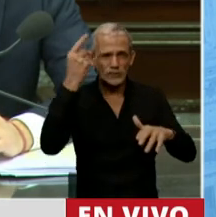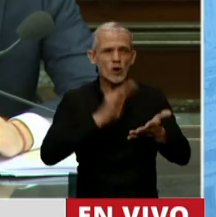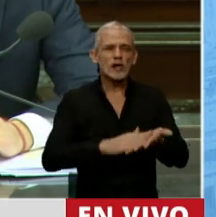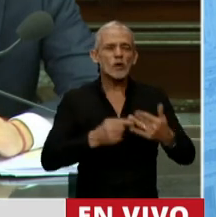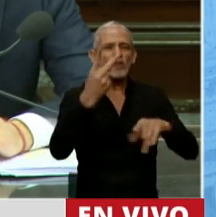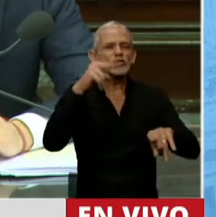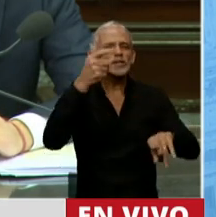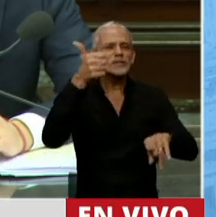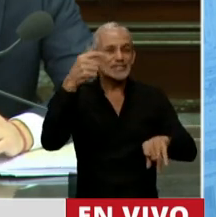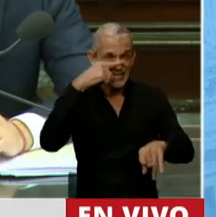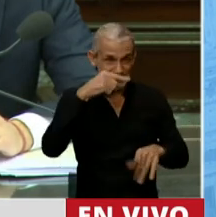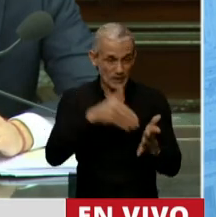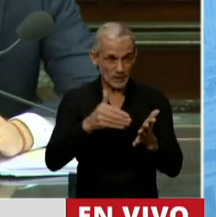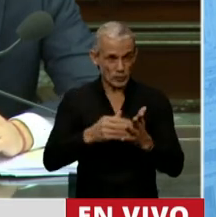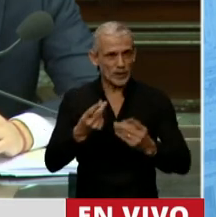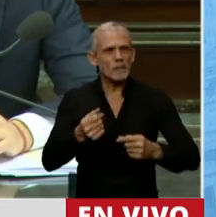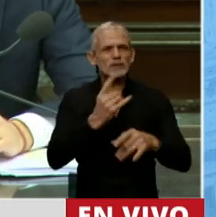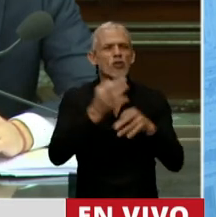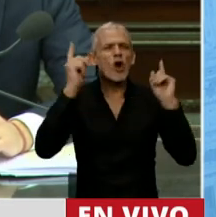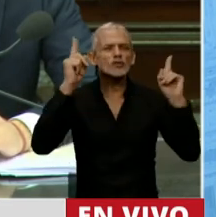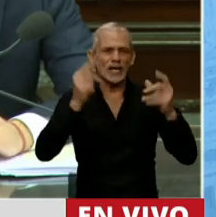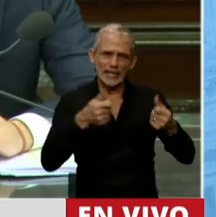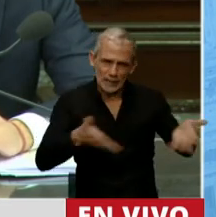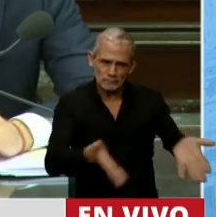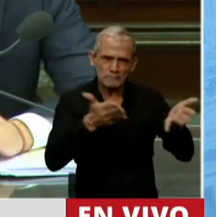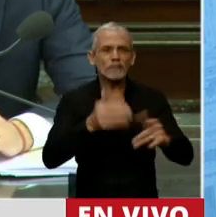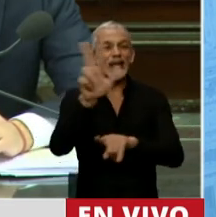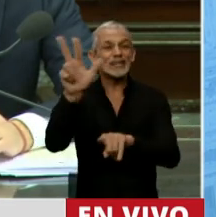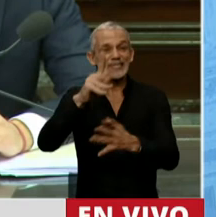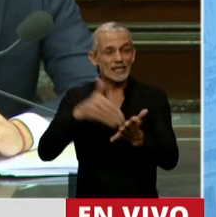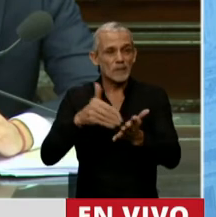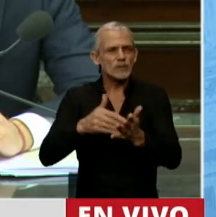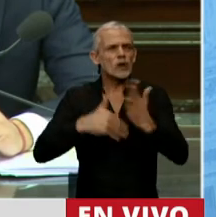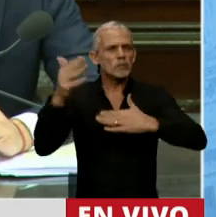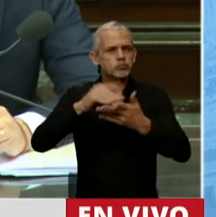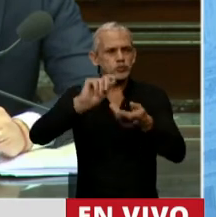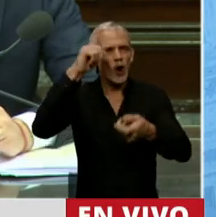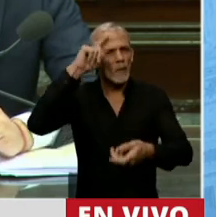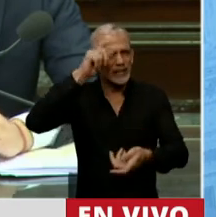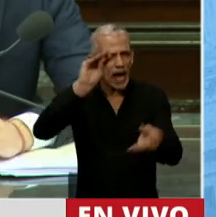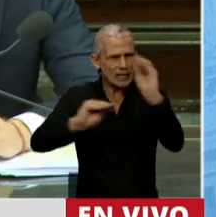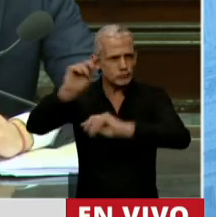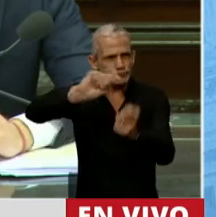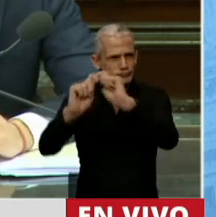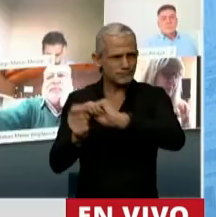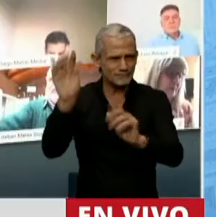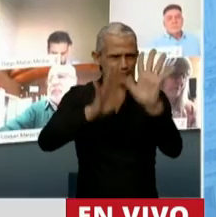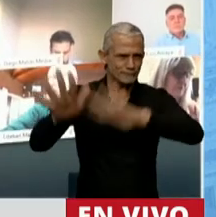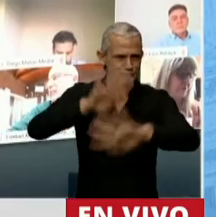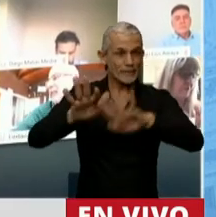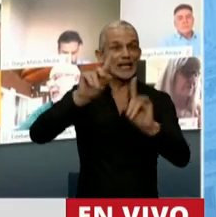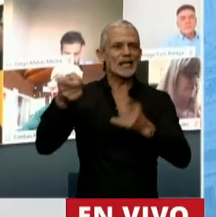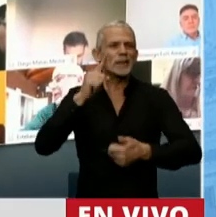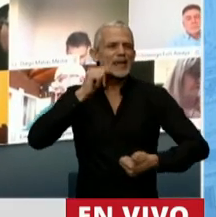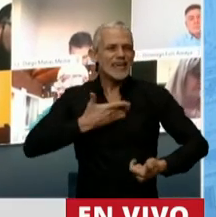267 millones, ha recibido 33 millones para refacción de hospitales, a eso le sumamos el